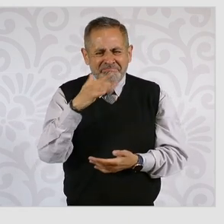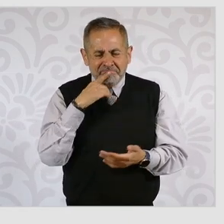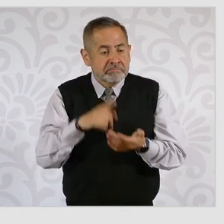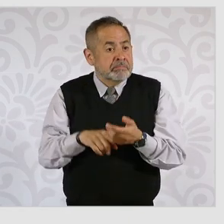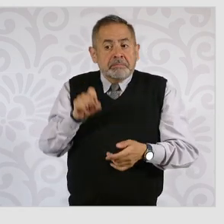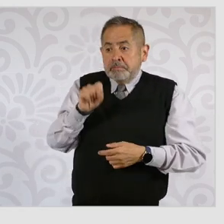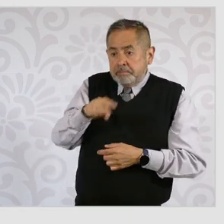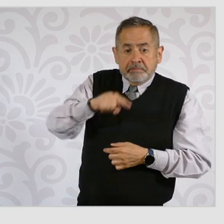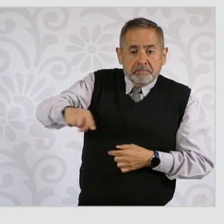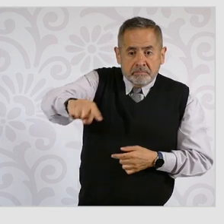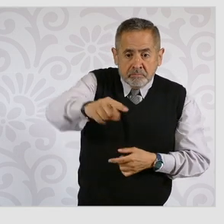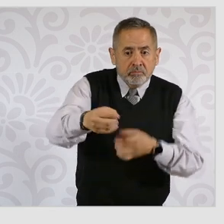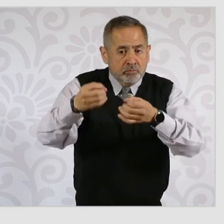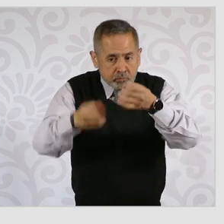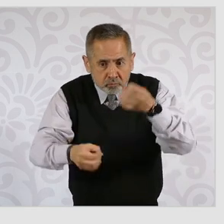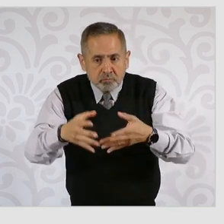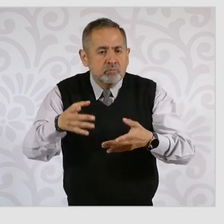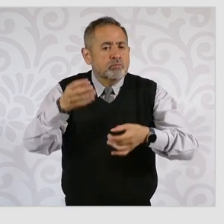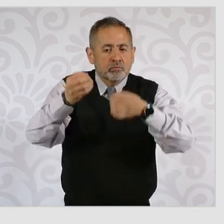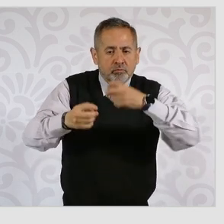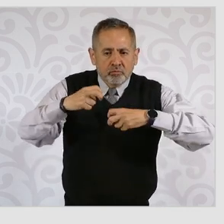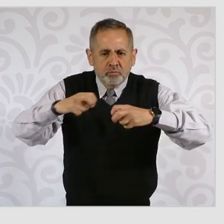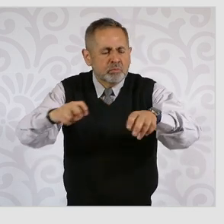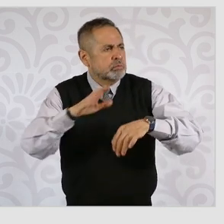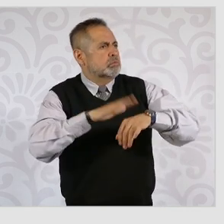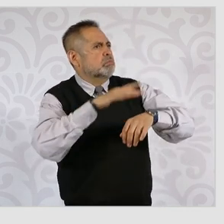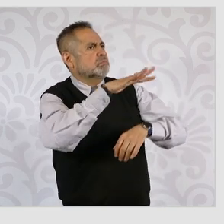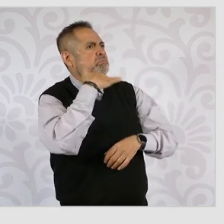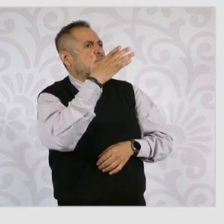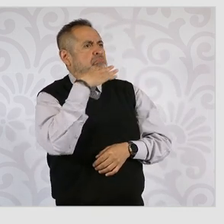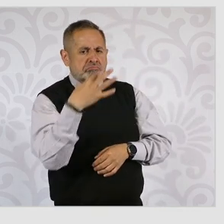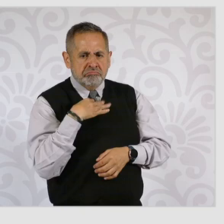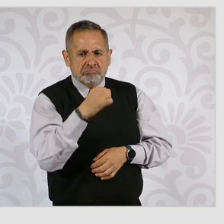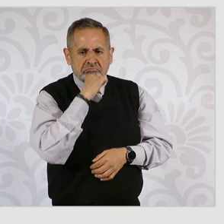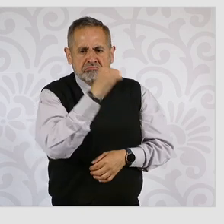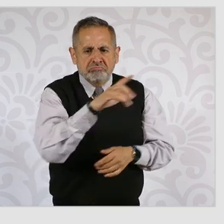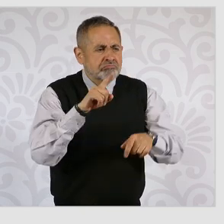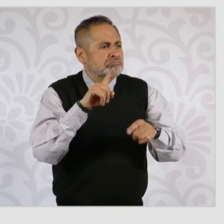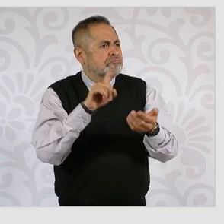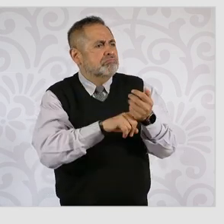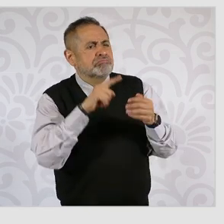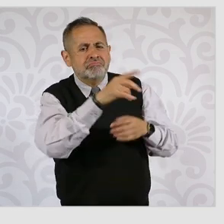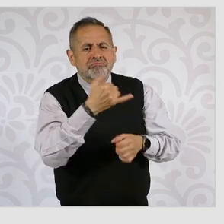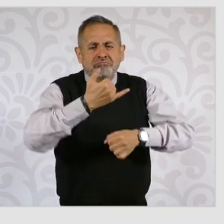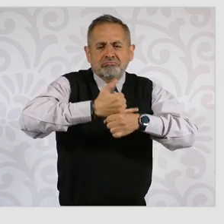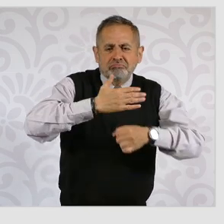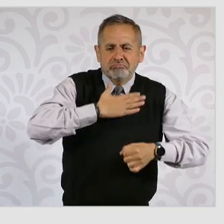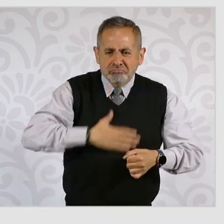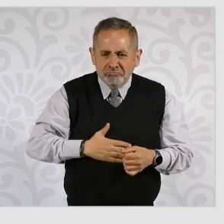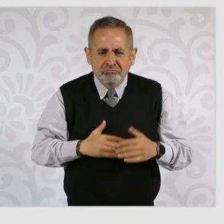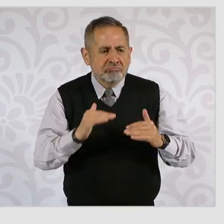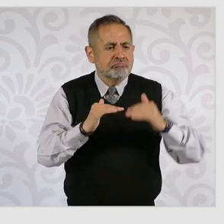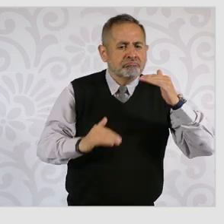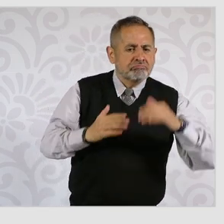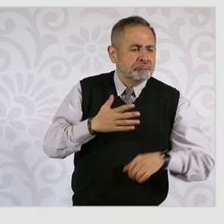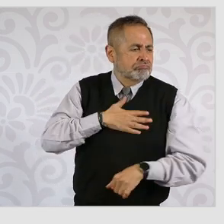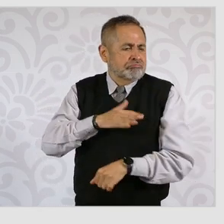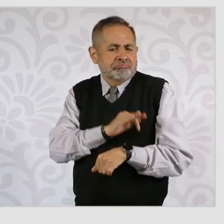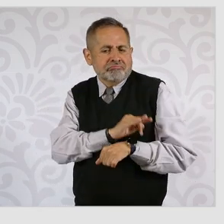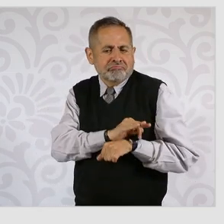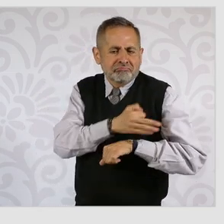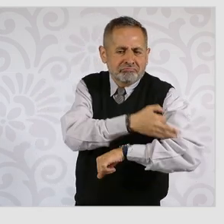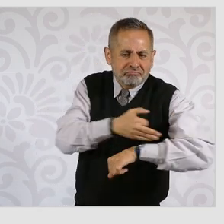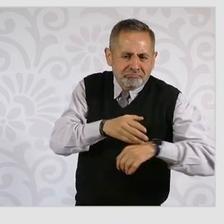los propios jueces y los magistrados con frecuencia por la inequidad y el influyentismo y la falta de